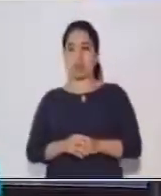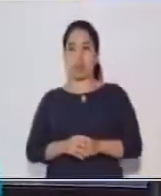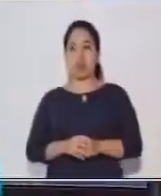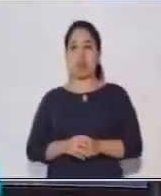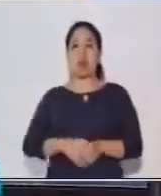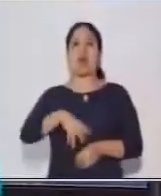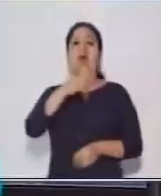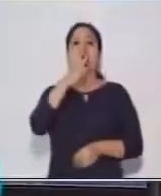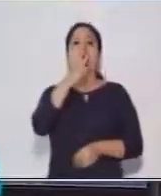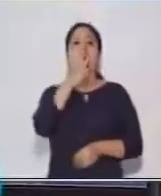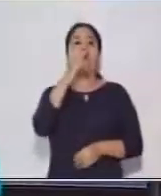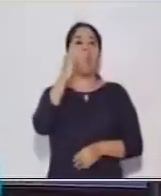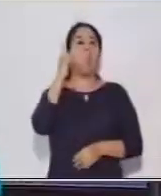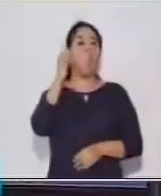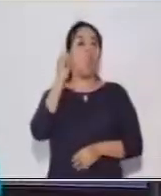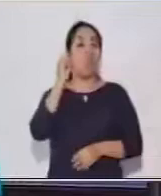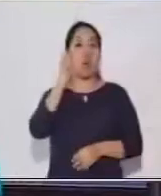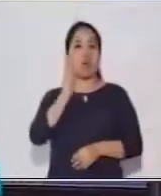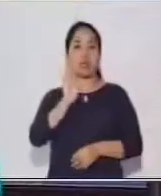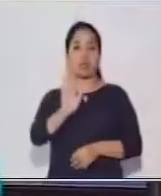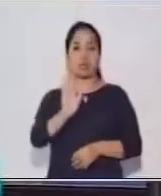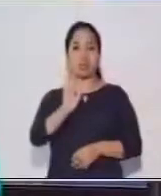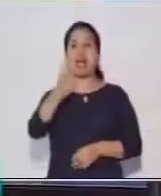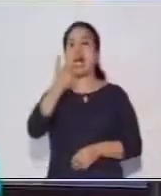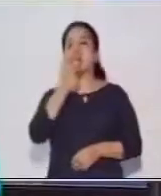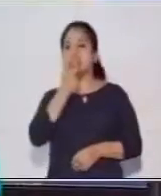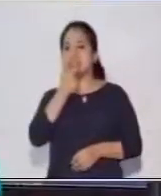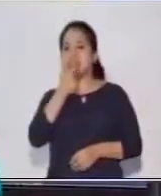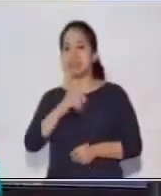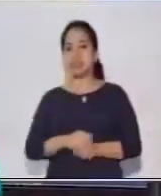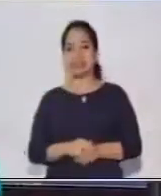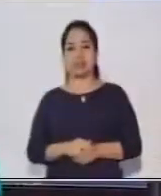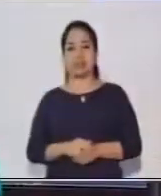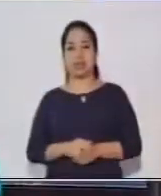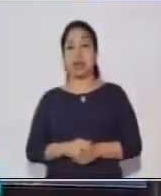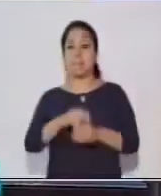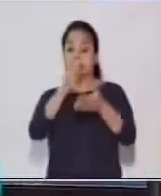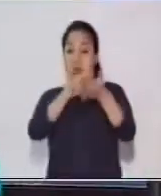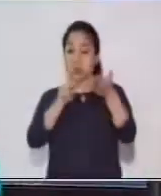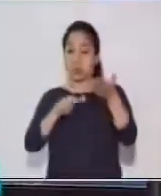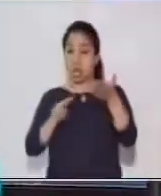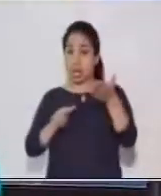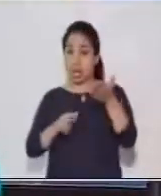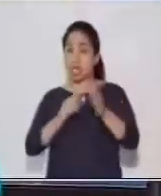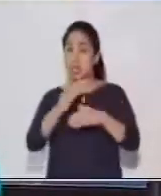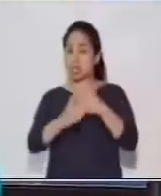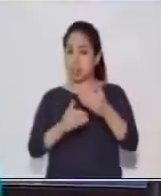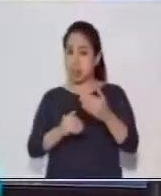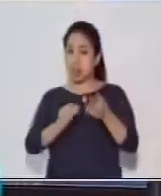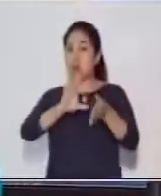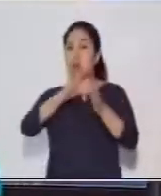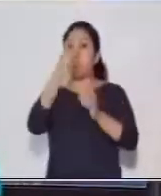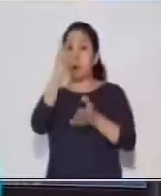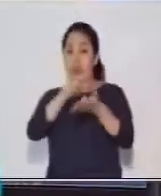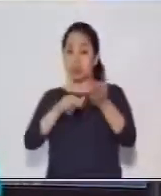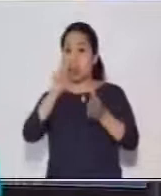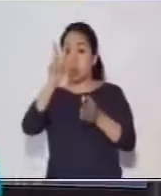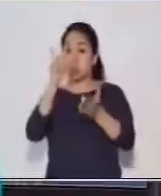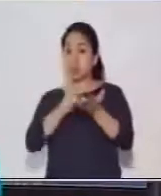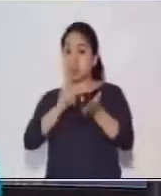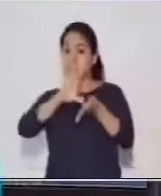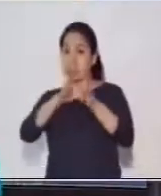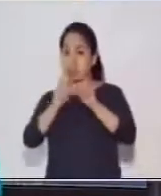y sus galletas. Vamos a ir leyendo despacio y lo vamos a leer dos veces, para que luego te haga las preguntas, ¿de acuerdo? Bueno,